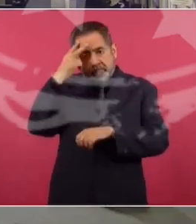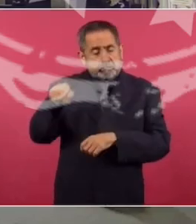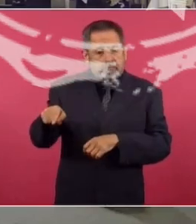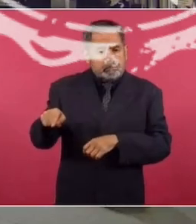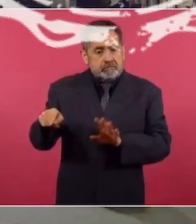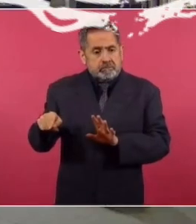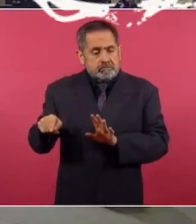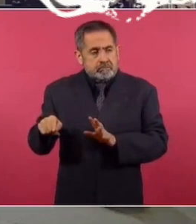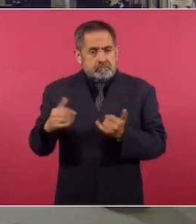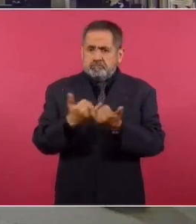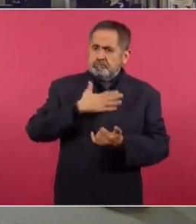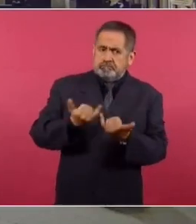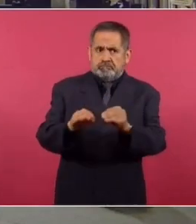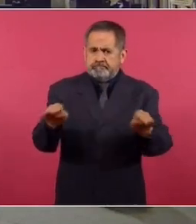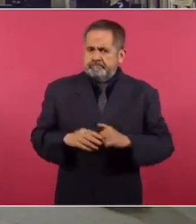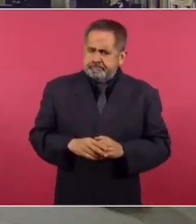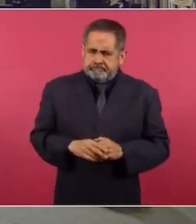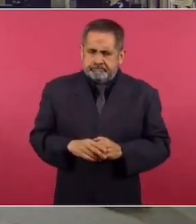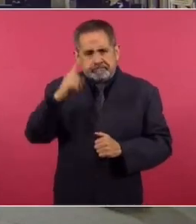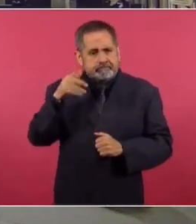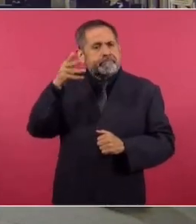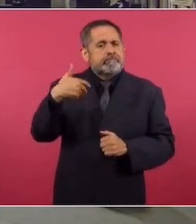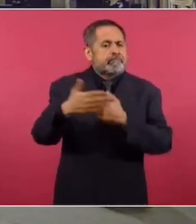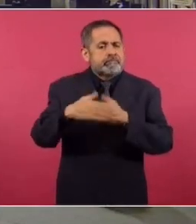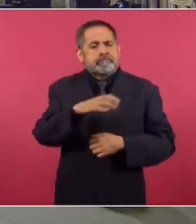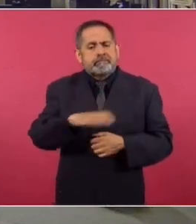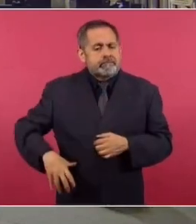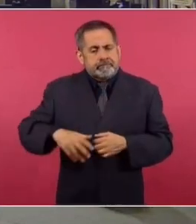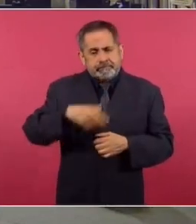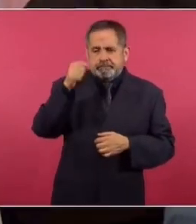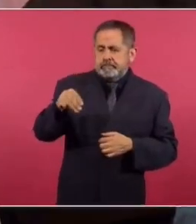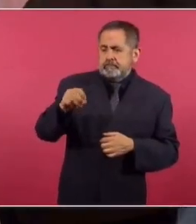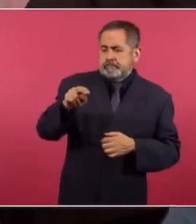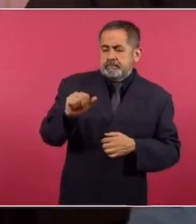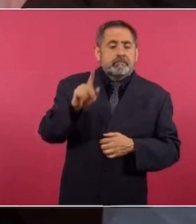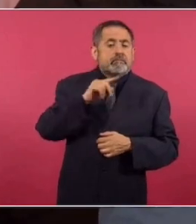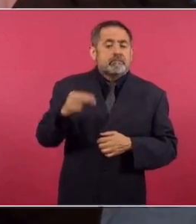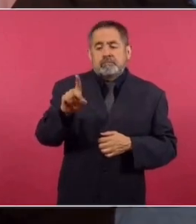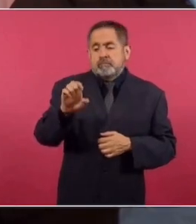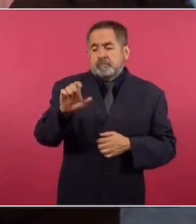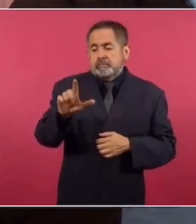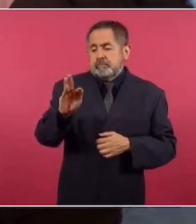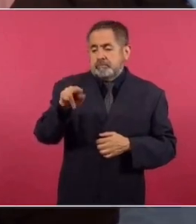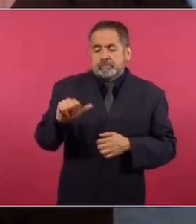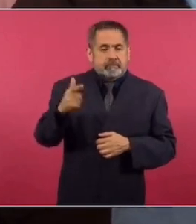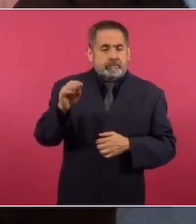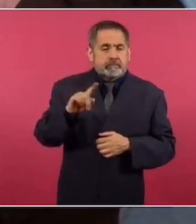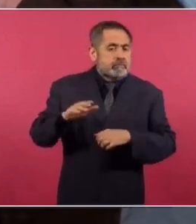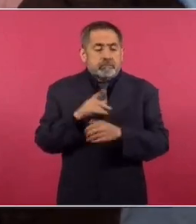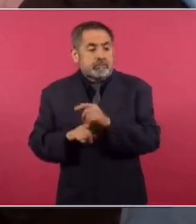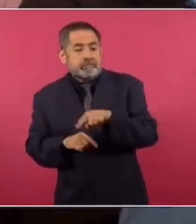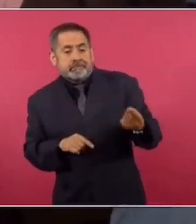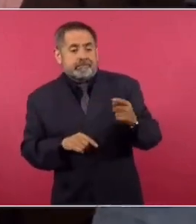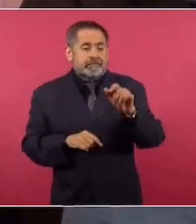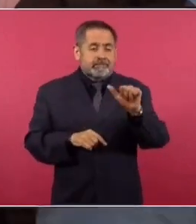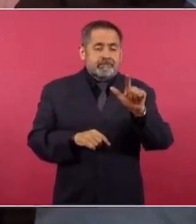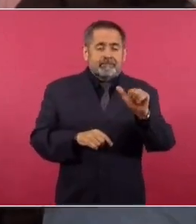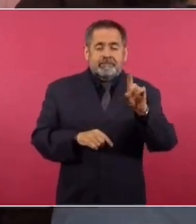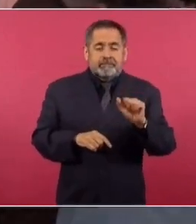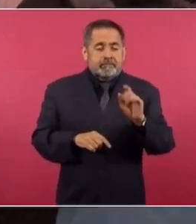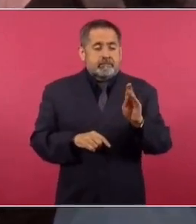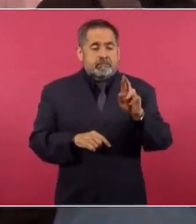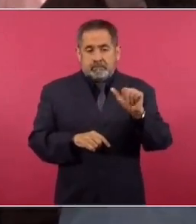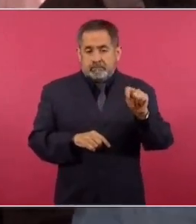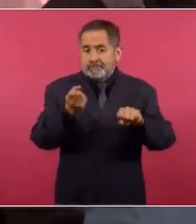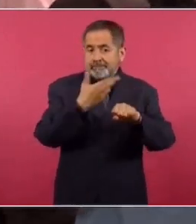No va haber terreno parejo para la futura candidata de Morena al Estado de México, Delfina Gómez, porque Alejandra Moral, quien es secretaria de Desarrollo